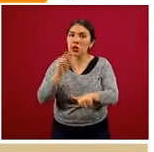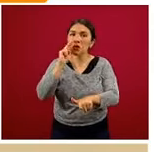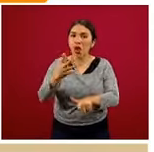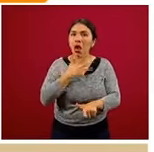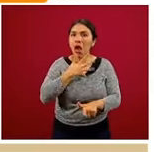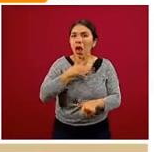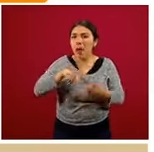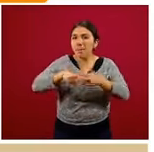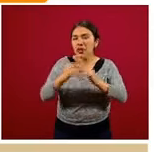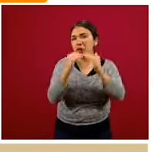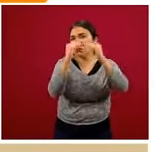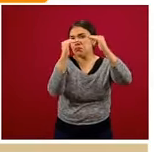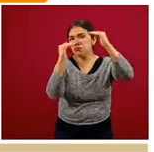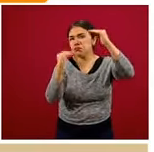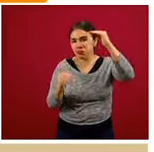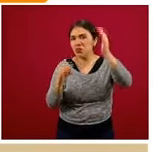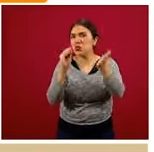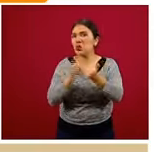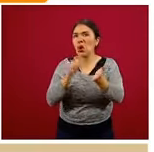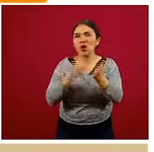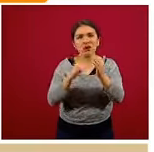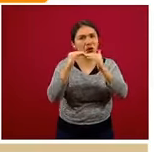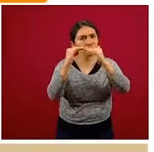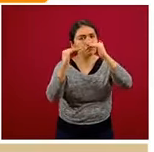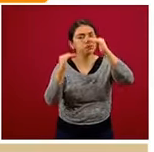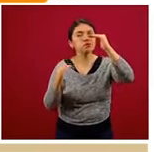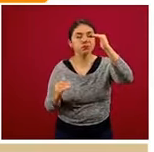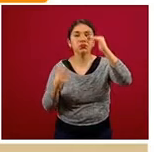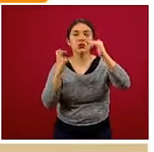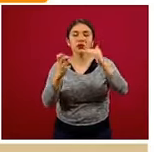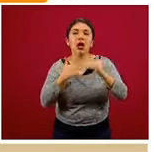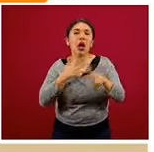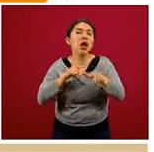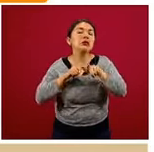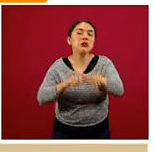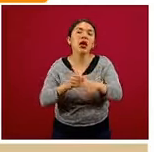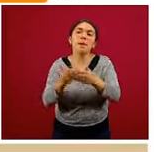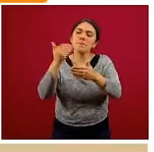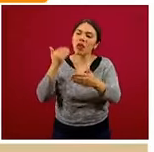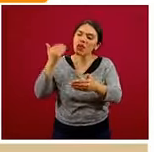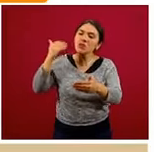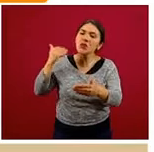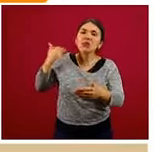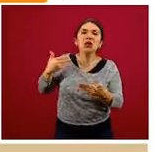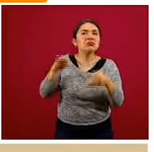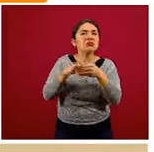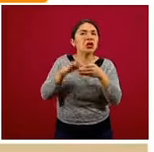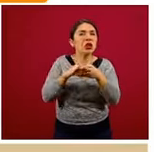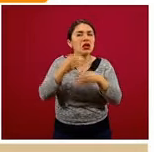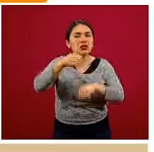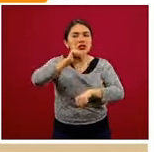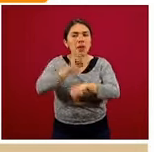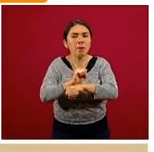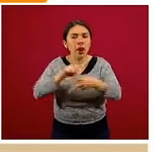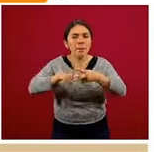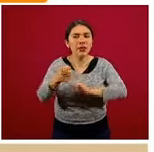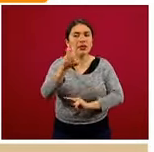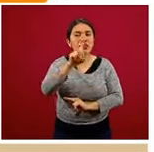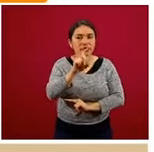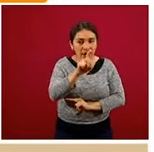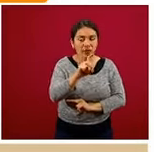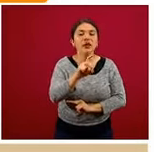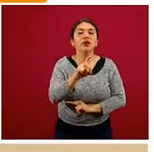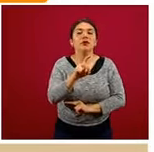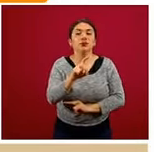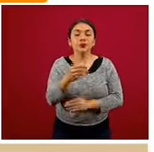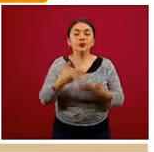viendo la tendencia descendente que tiene este y que la ha presentado pues prácticamente ya desde la semana treinta.